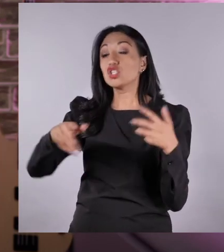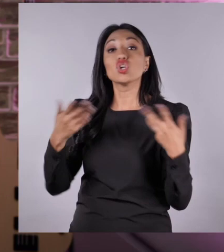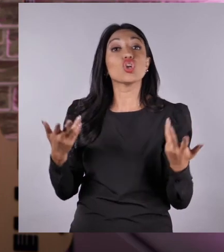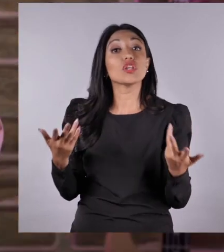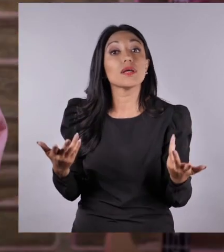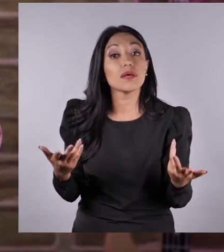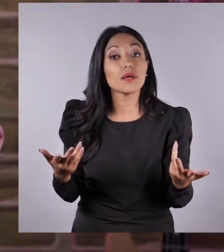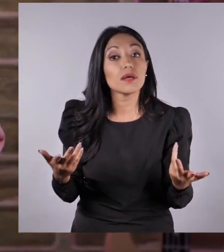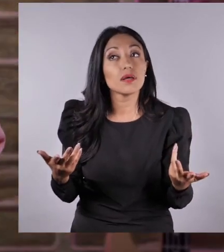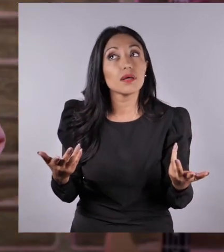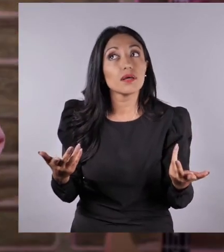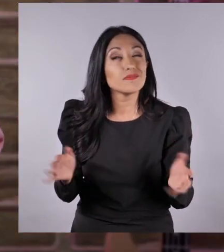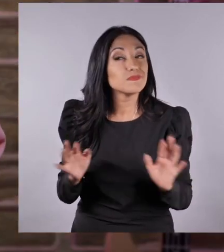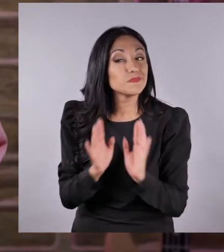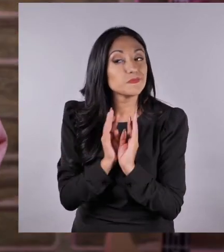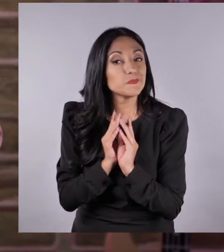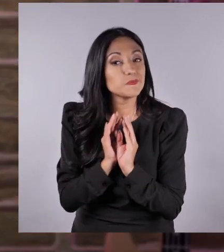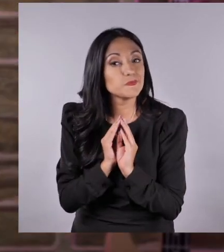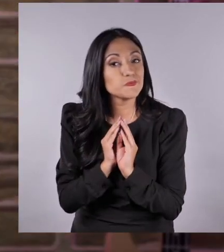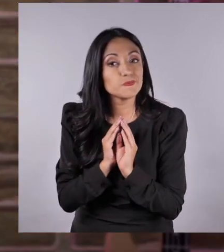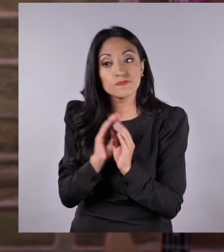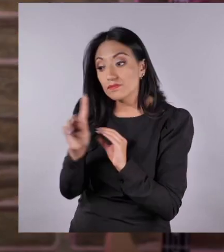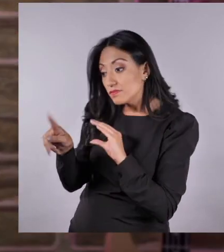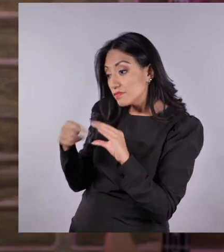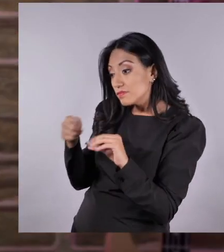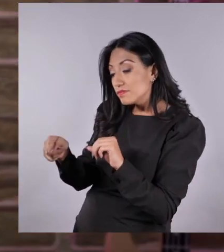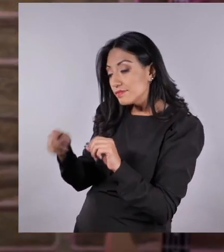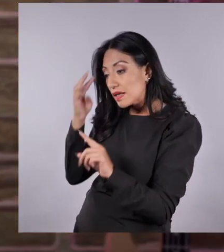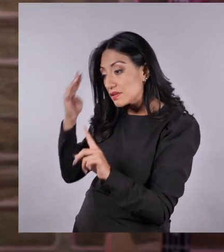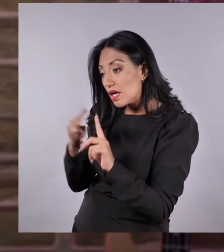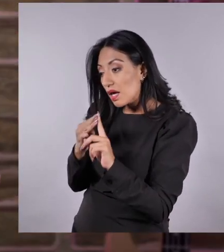¿Y esta? ¿De dónde es? ¿Quién me dice?